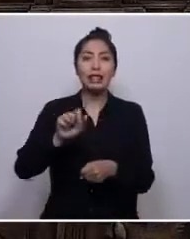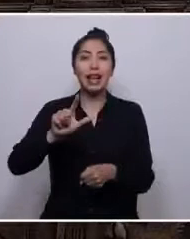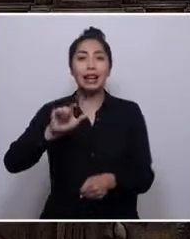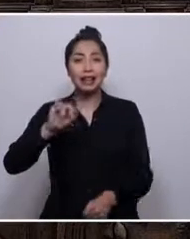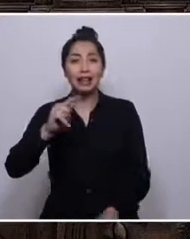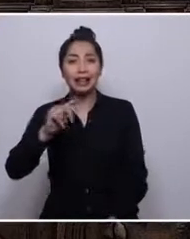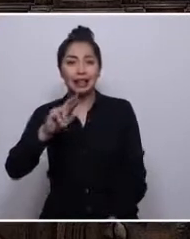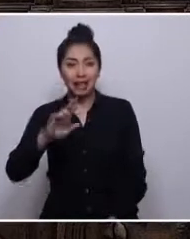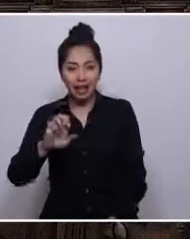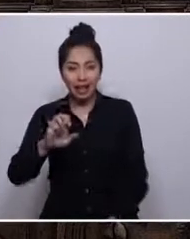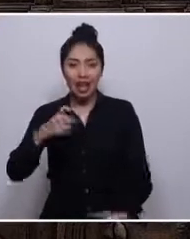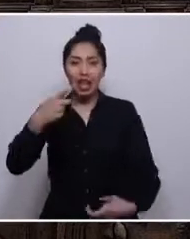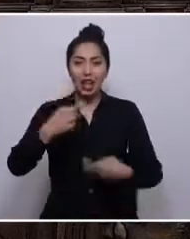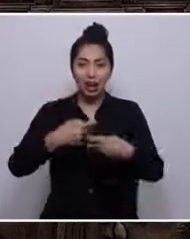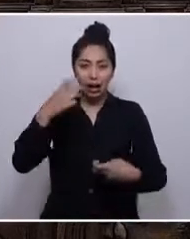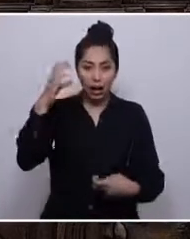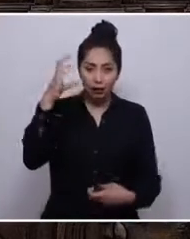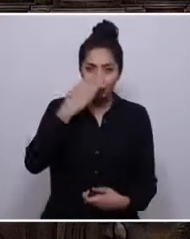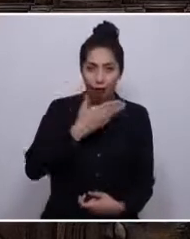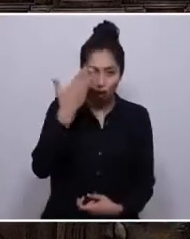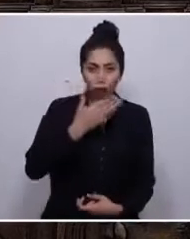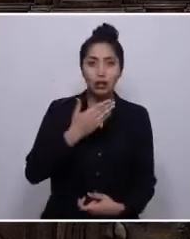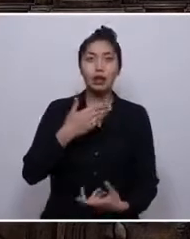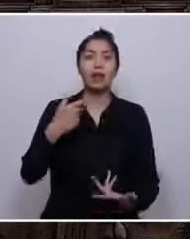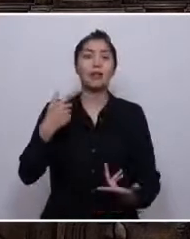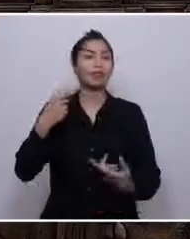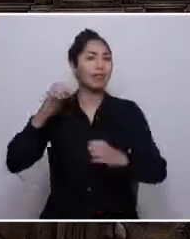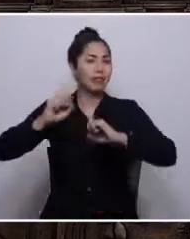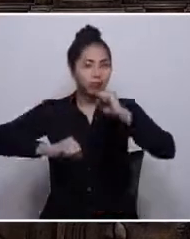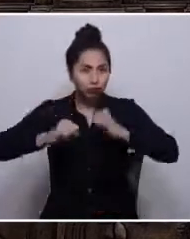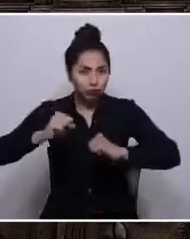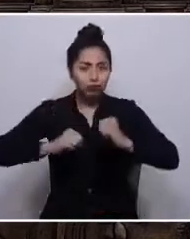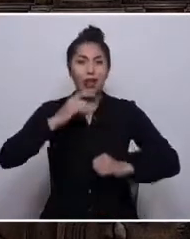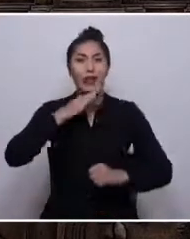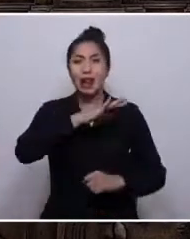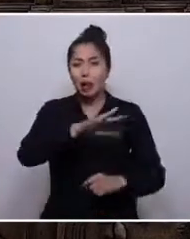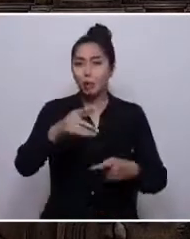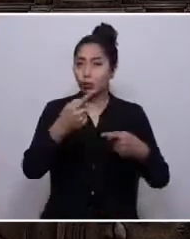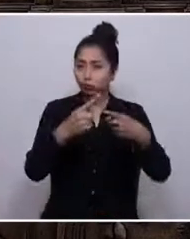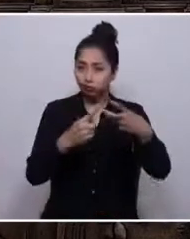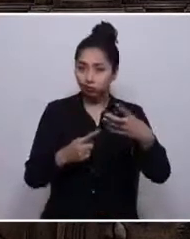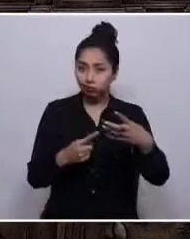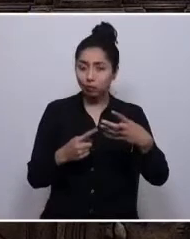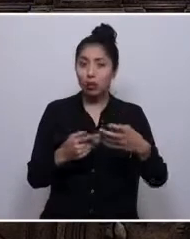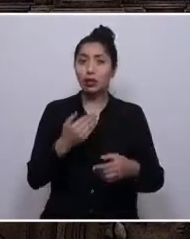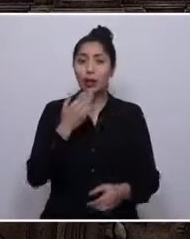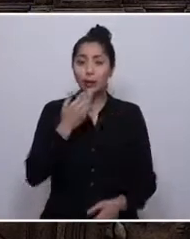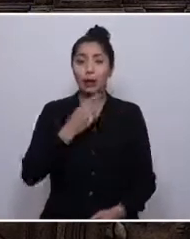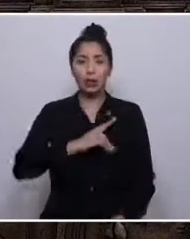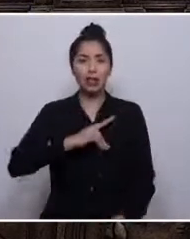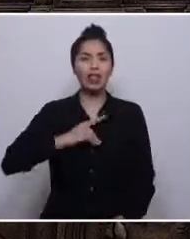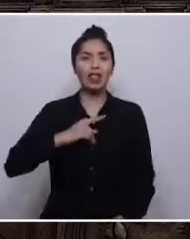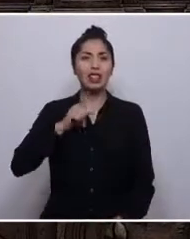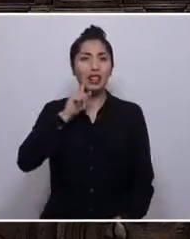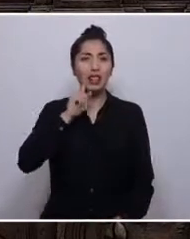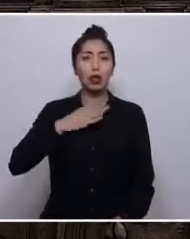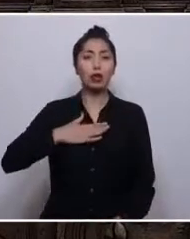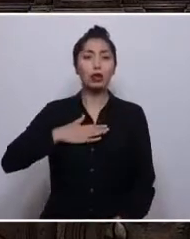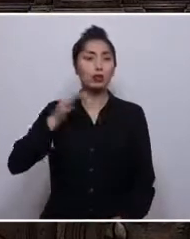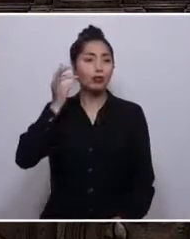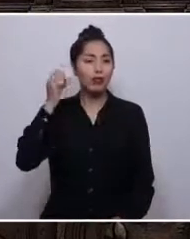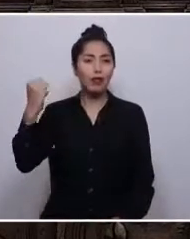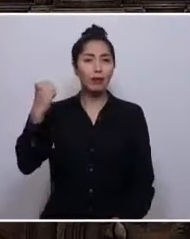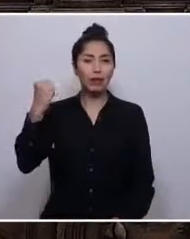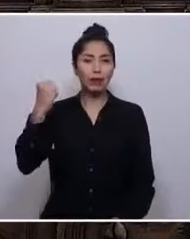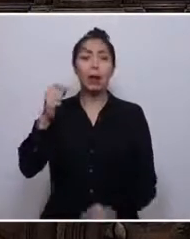del cobre, de las industrias y del campo. La dignidad ha estado en el corazón de las feministas, en el de las pobladoras y pobladores que